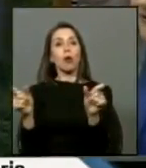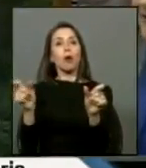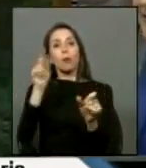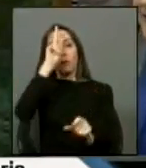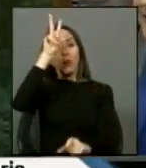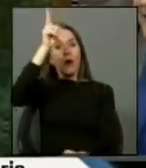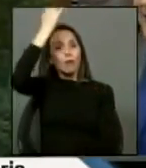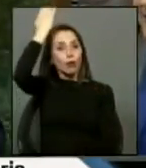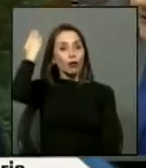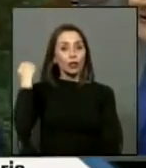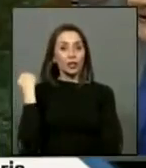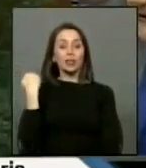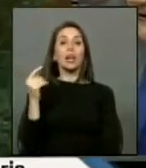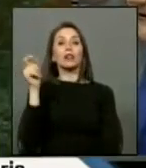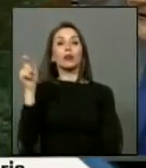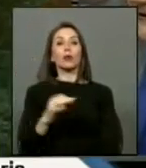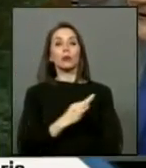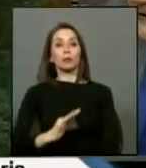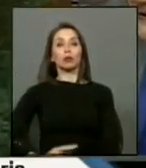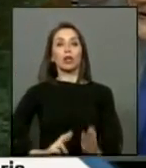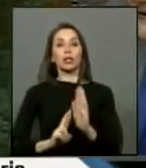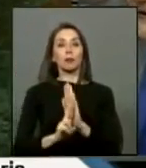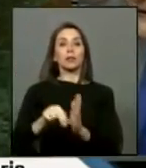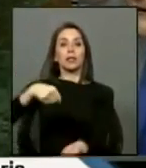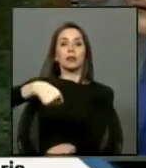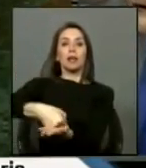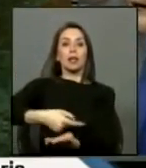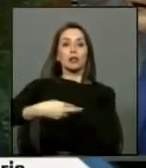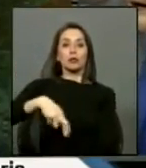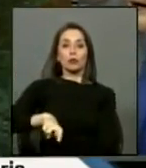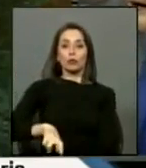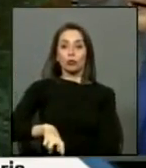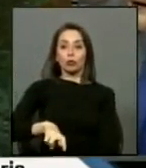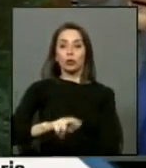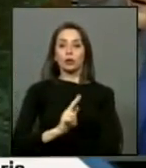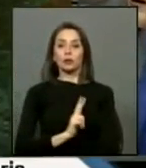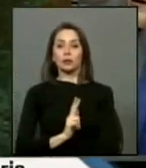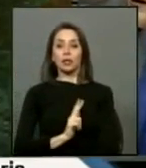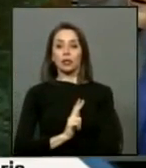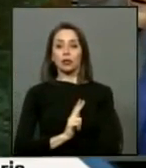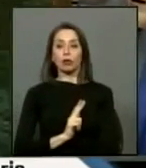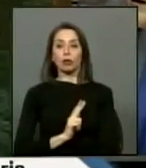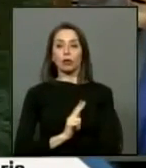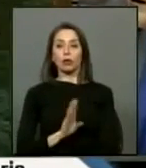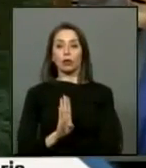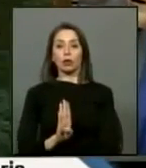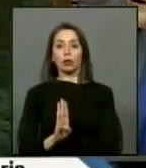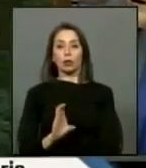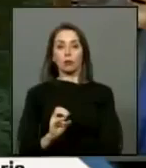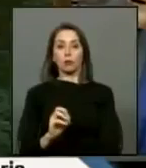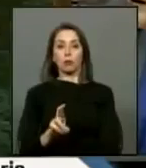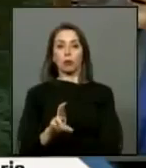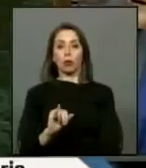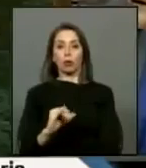el diputado representante del extremo sur del país, señor Gabriel Boric.